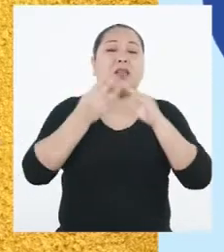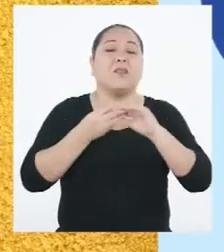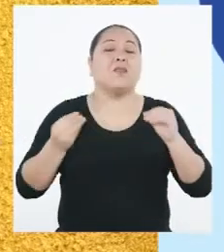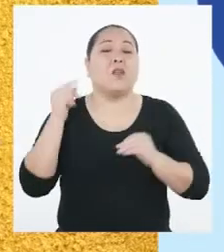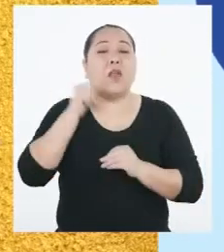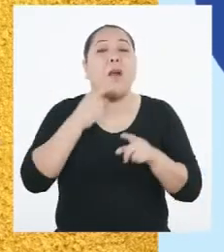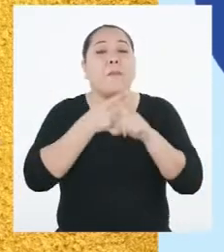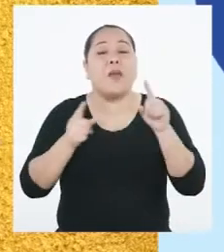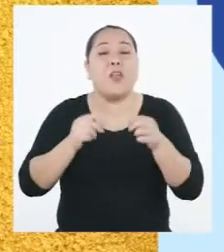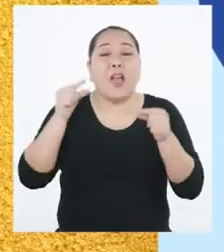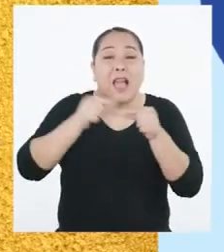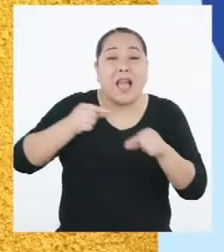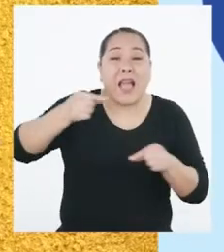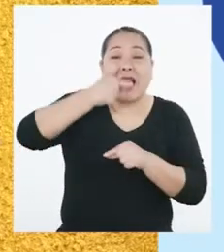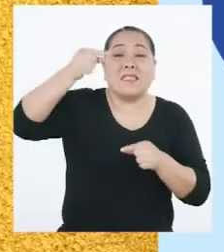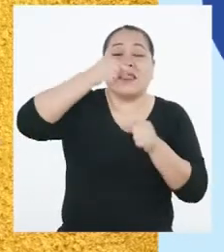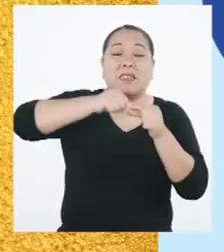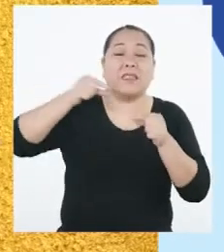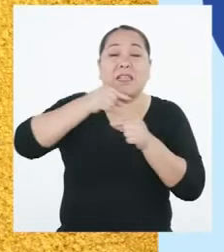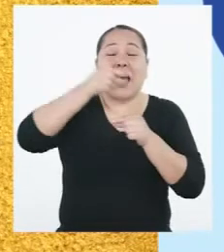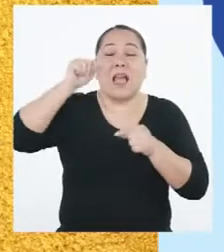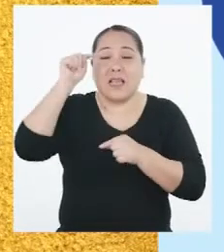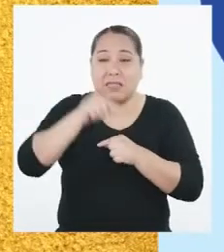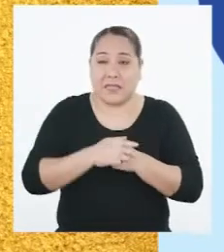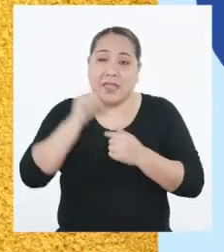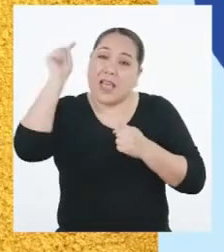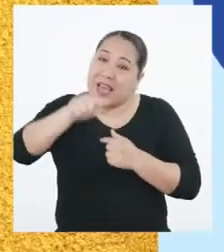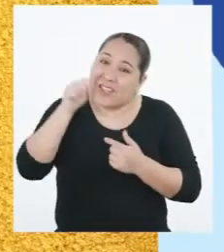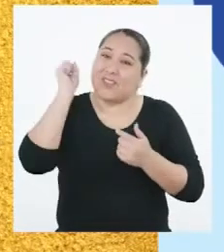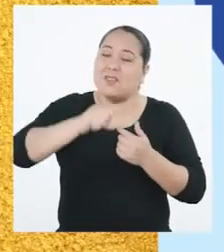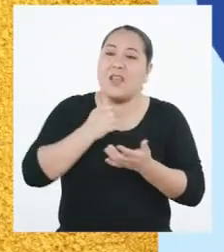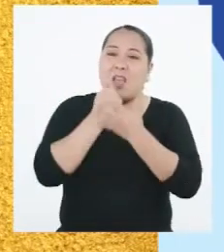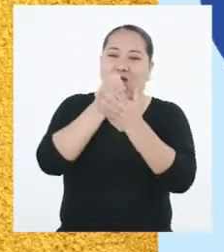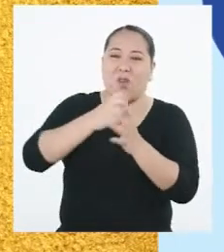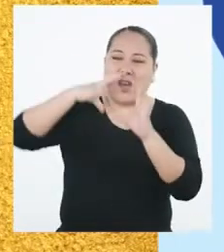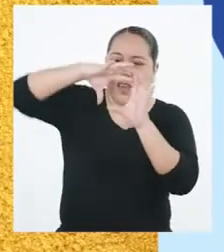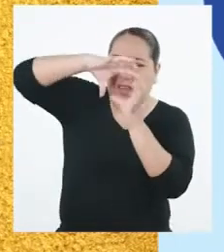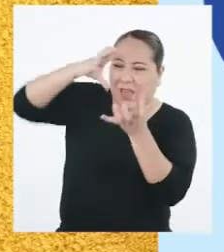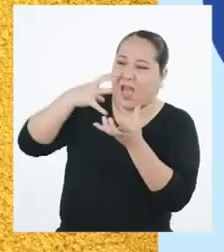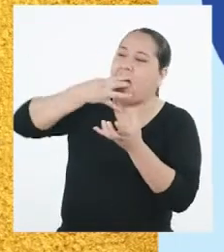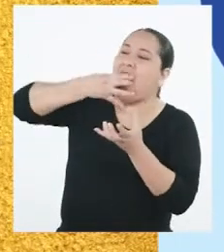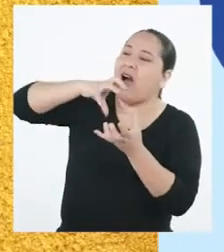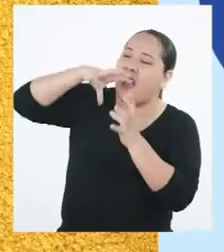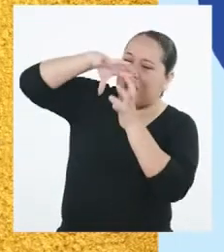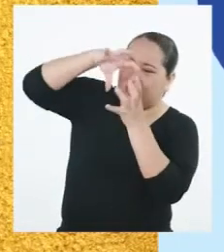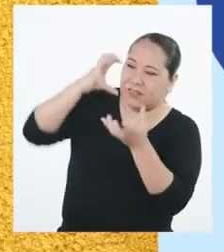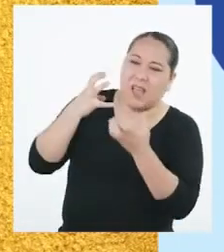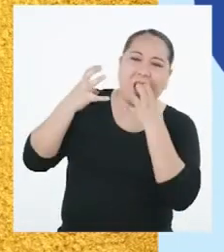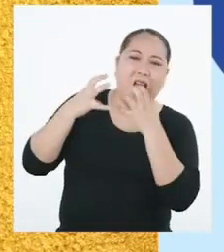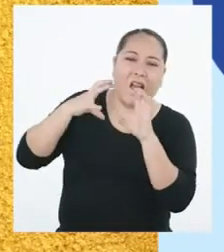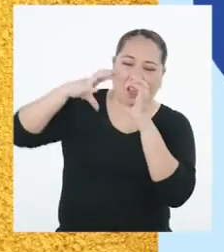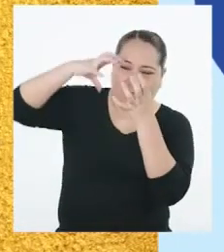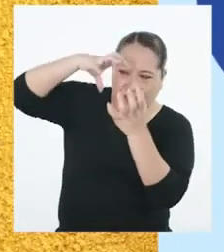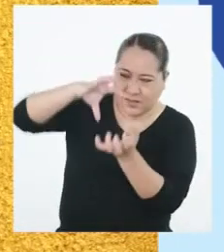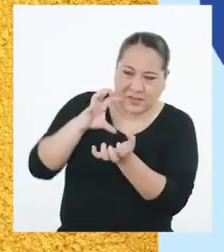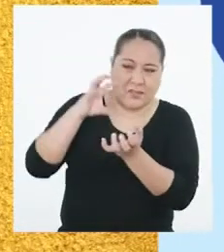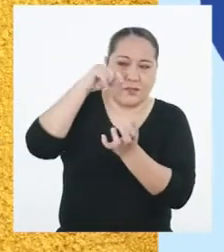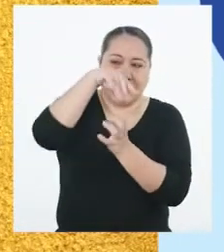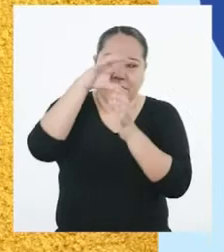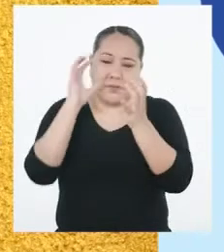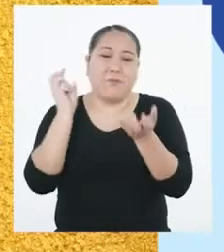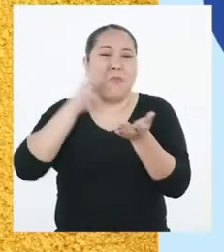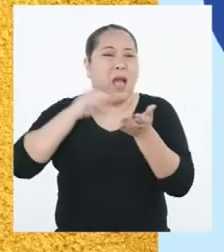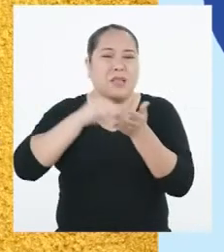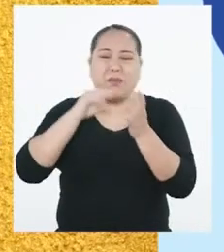el incremento de gases de efecto invernadero a su vez contribuyen con el calentamiento global. Es decir, con el incremento de la temperatura